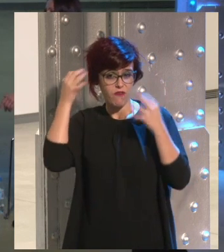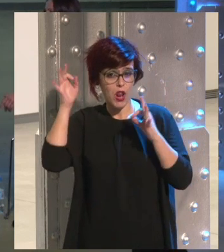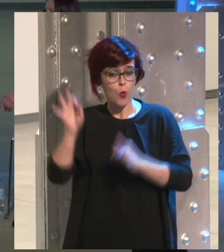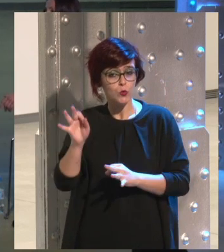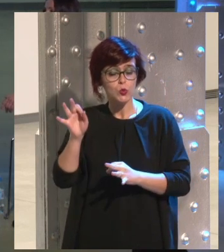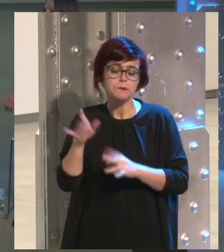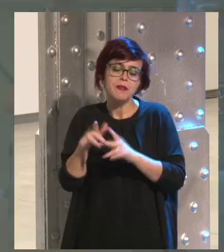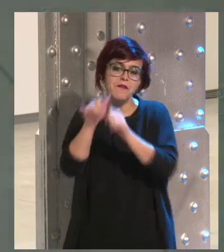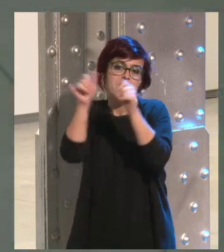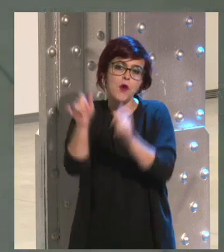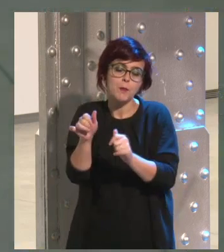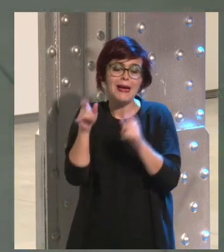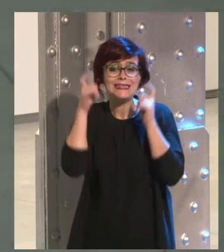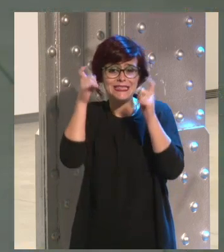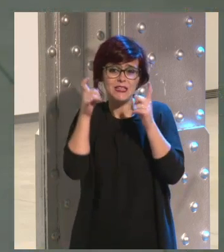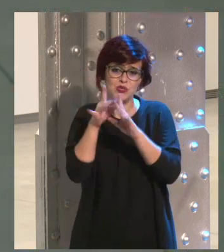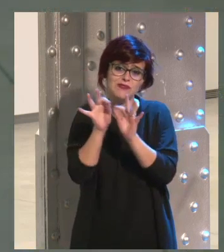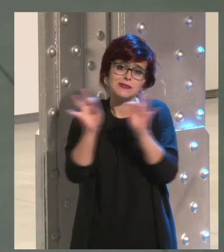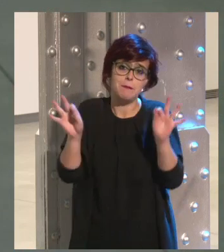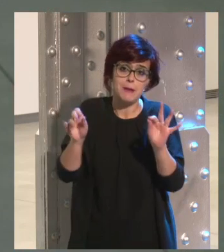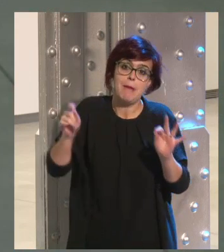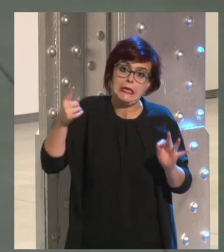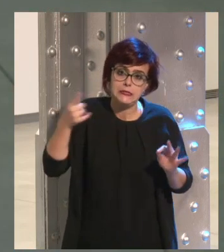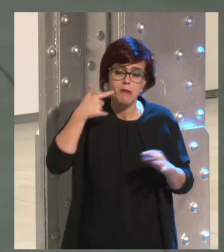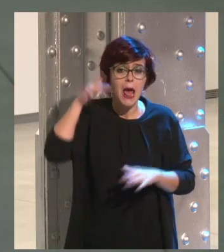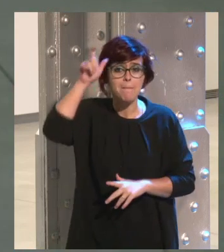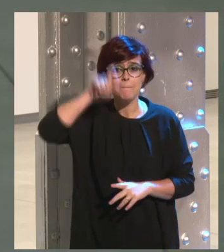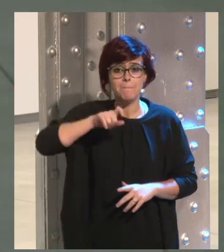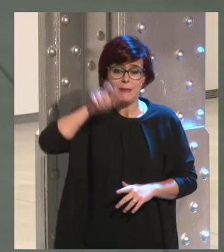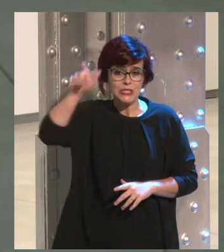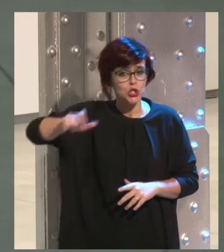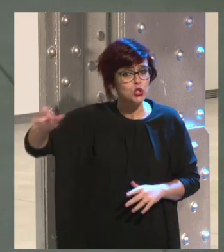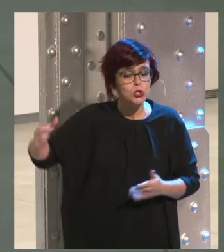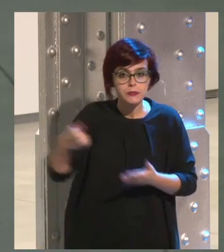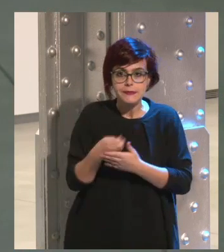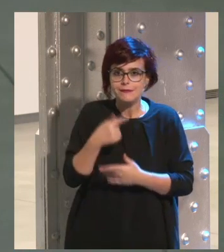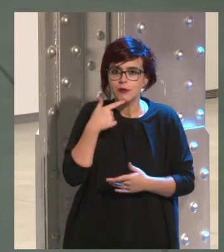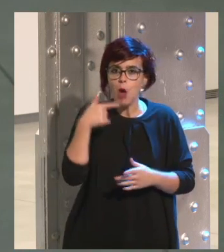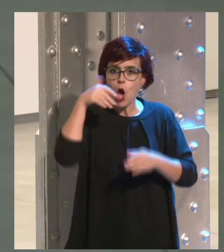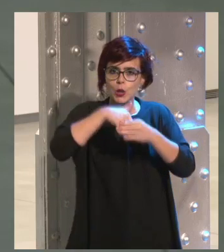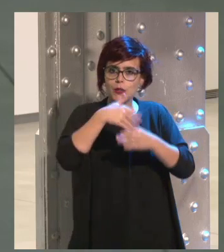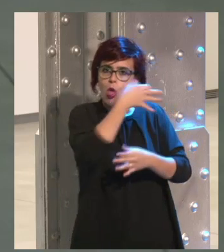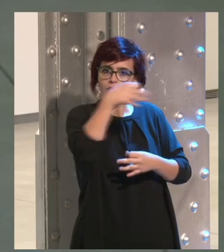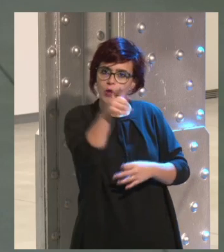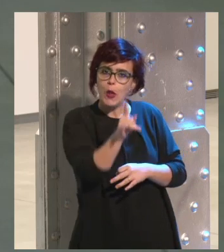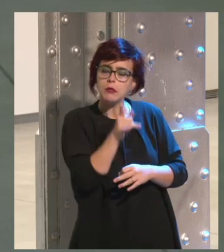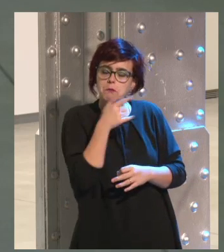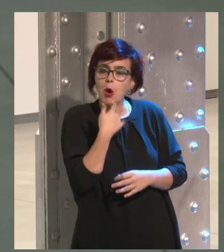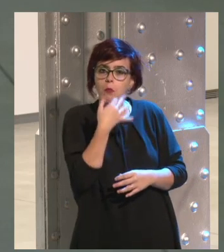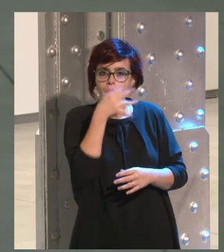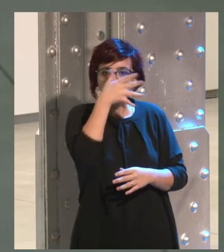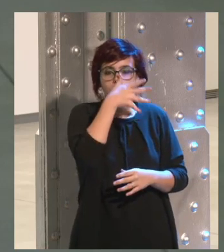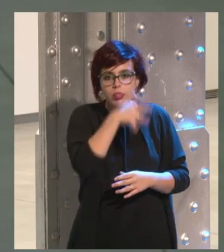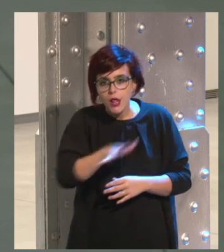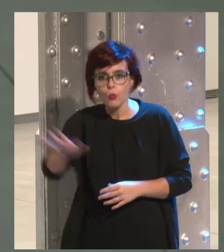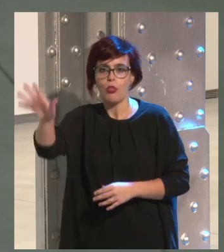Intentamos que el formato sea lo más simple posible para que todas las personas que vean un contenido inadecuado puedan denunciar de una manera fácil, eficaz,